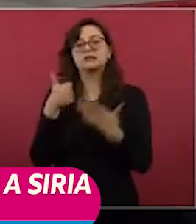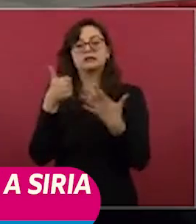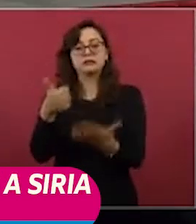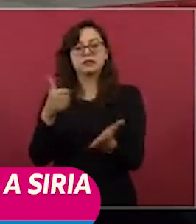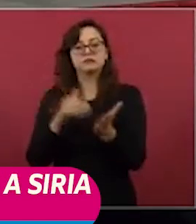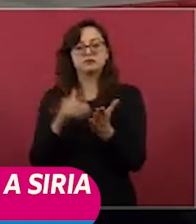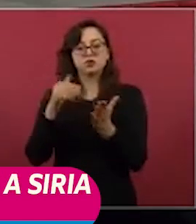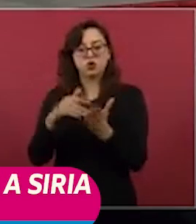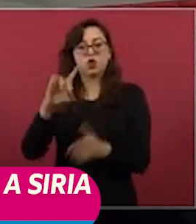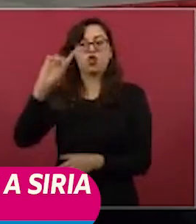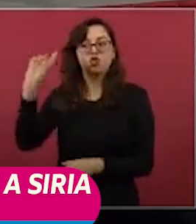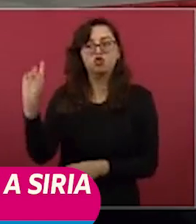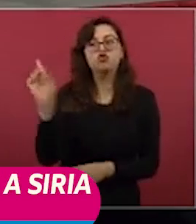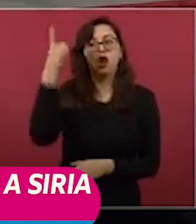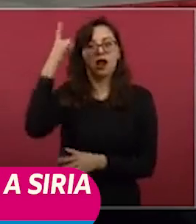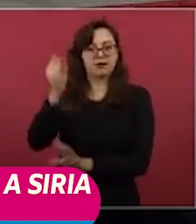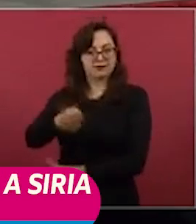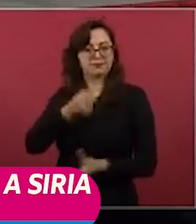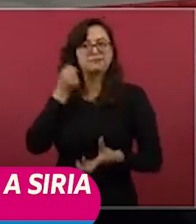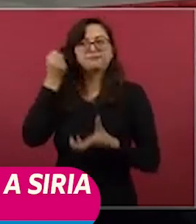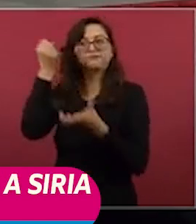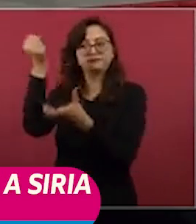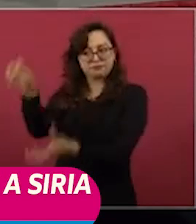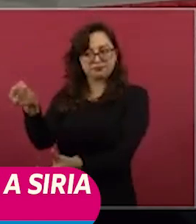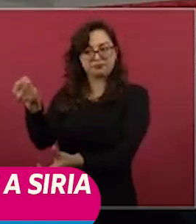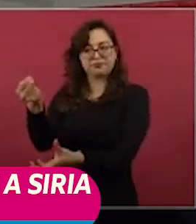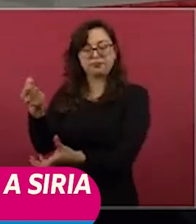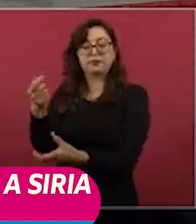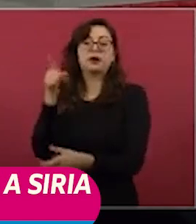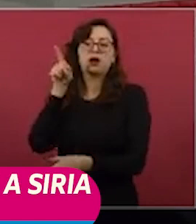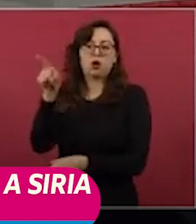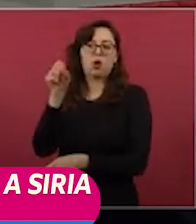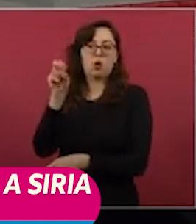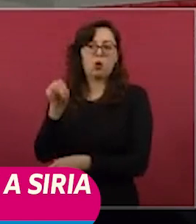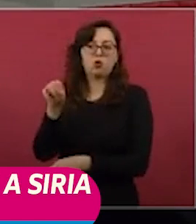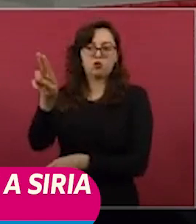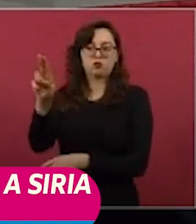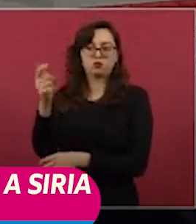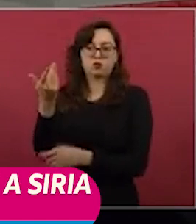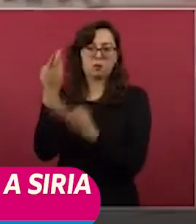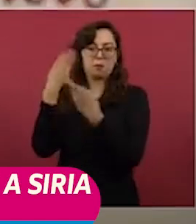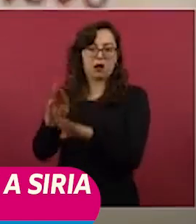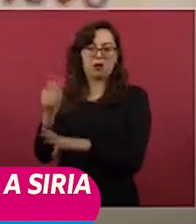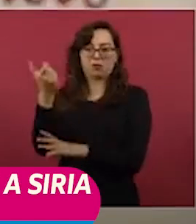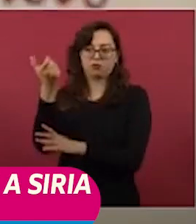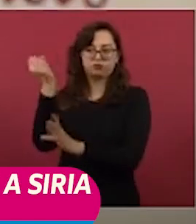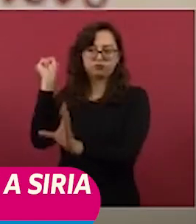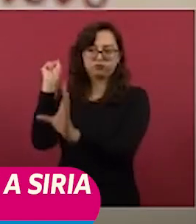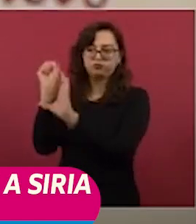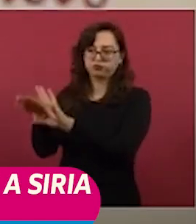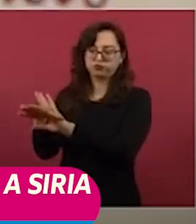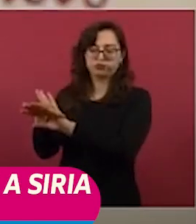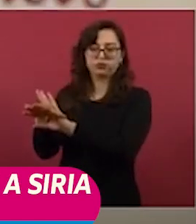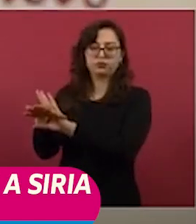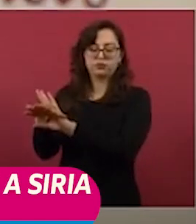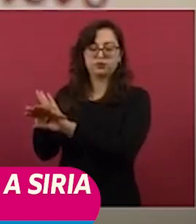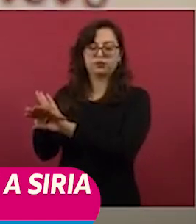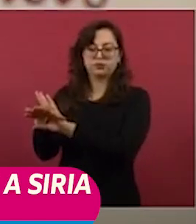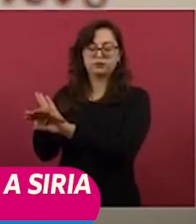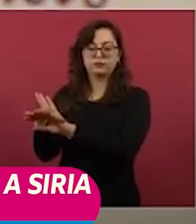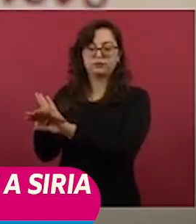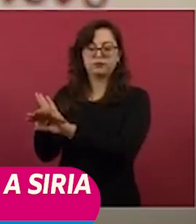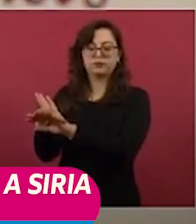millones de dólares que se depositarán en cuanto nos den la cuenta bancaria. Esto depende